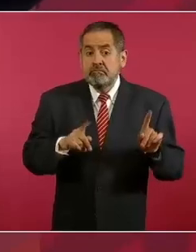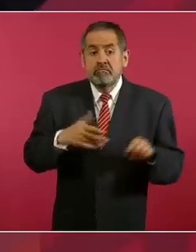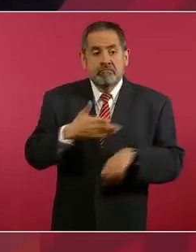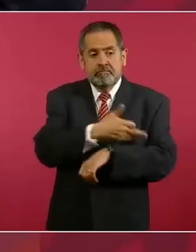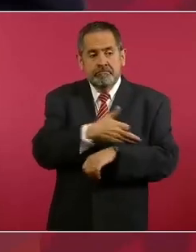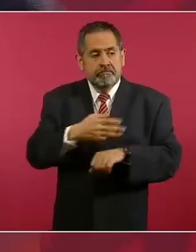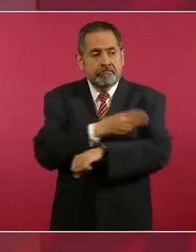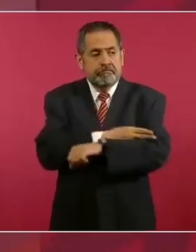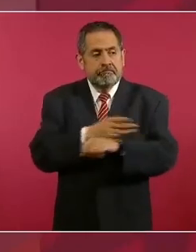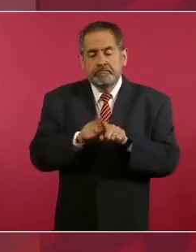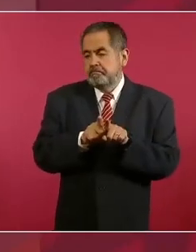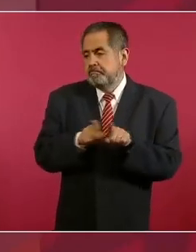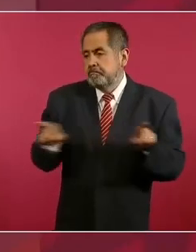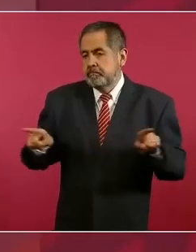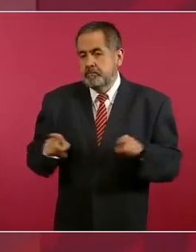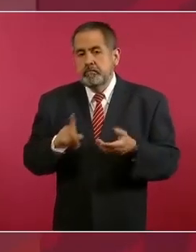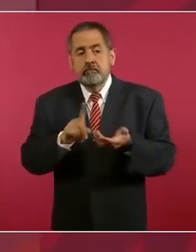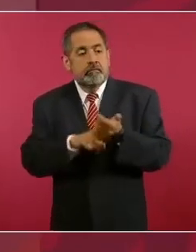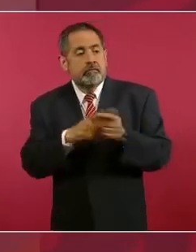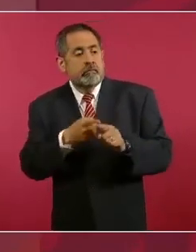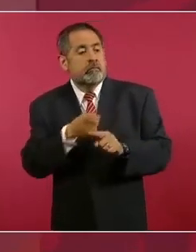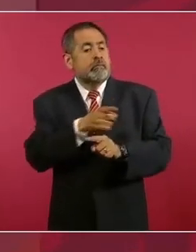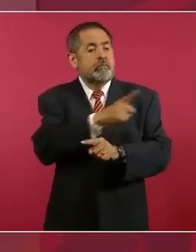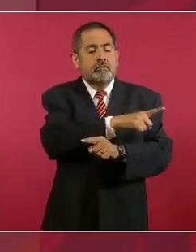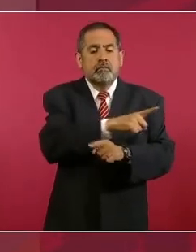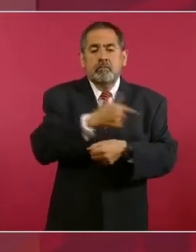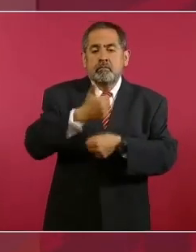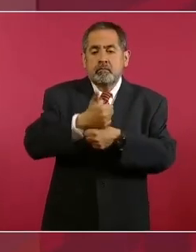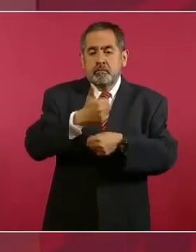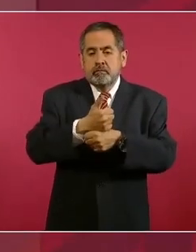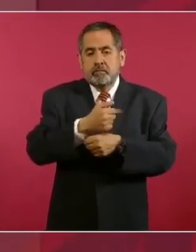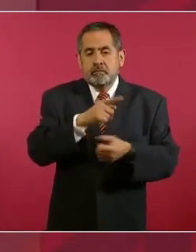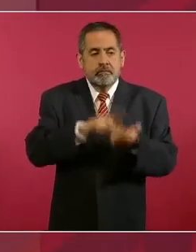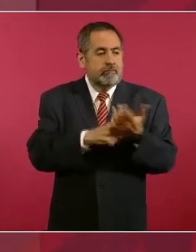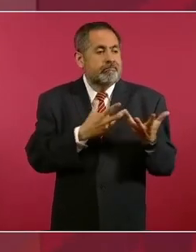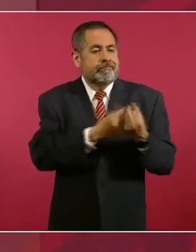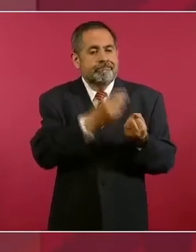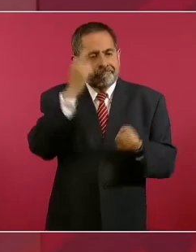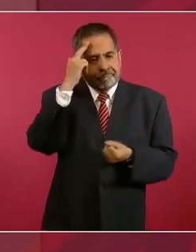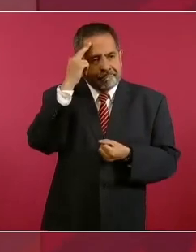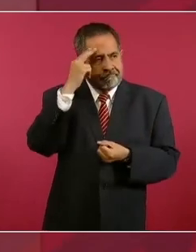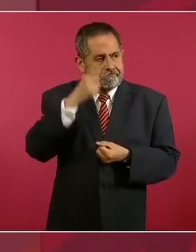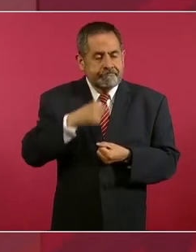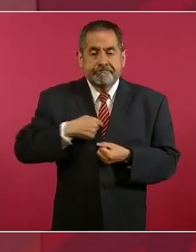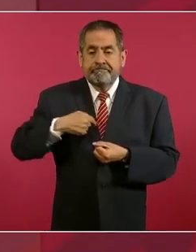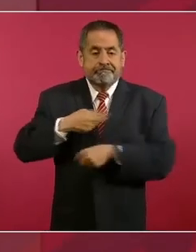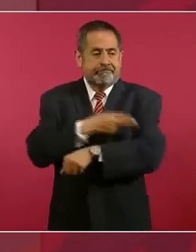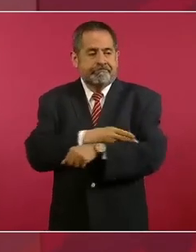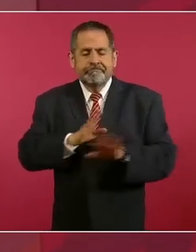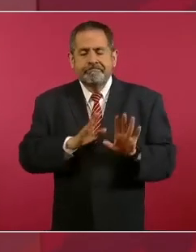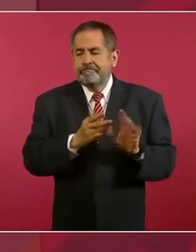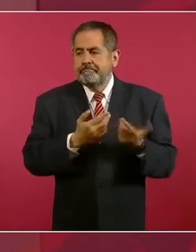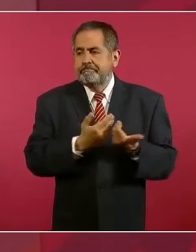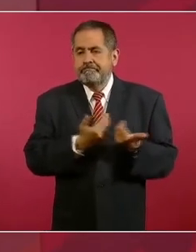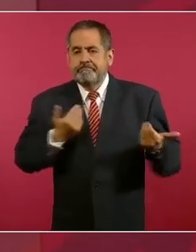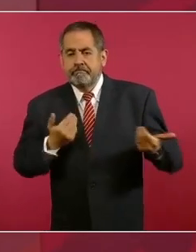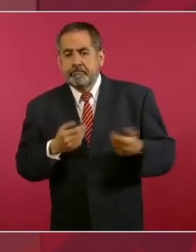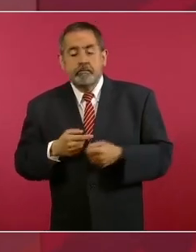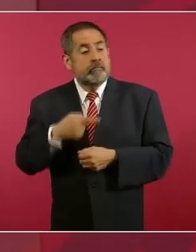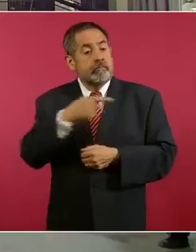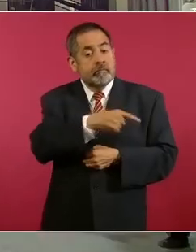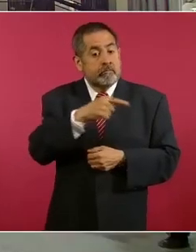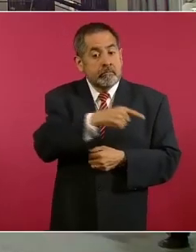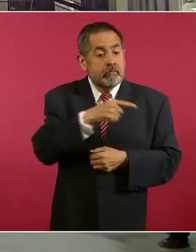desde luego distinto a su abuelo, a don Evaristo, que era porfirista. Una vez le escribió a don Evaristo